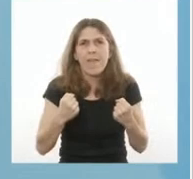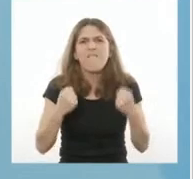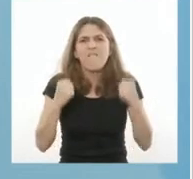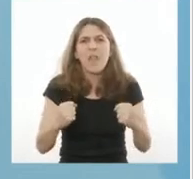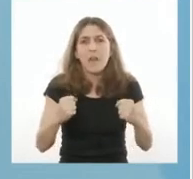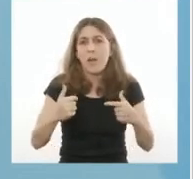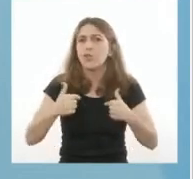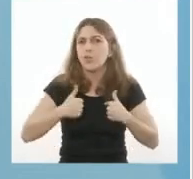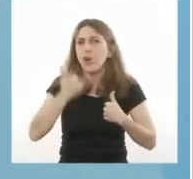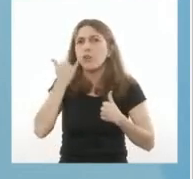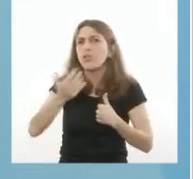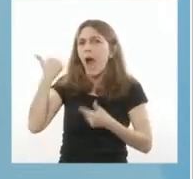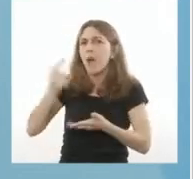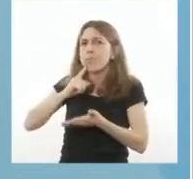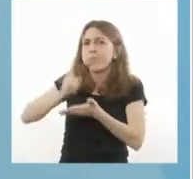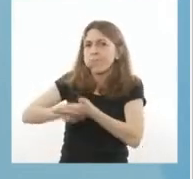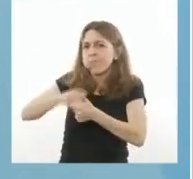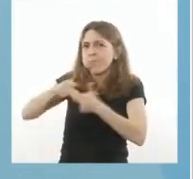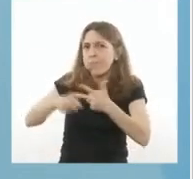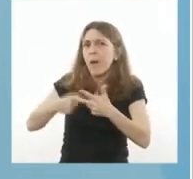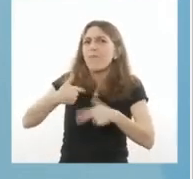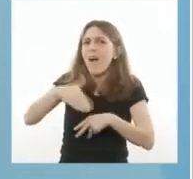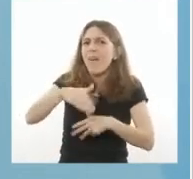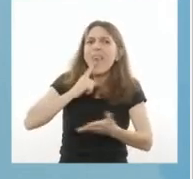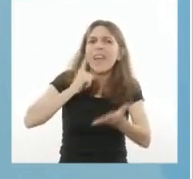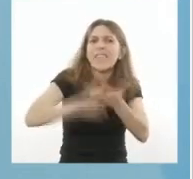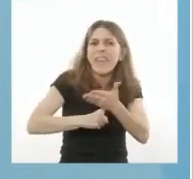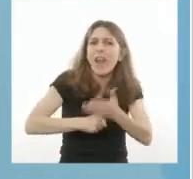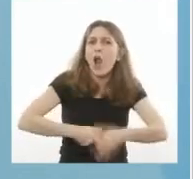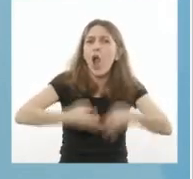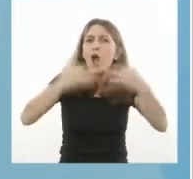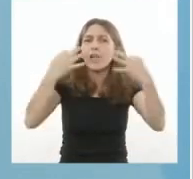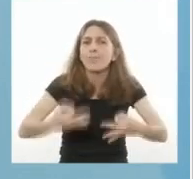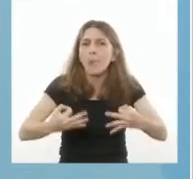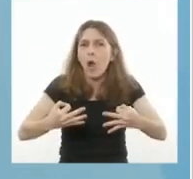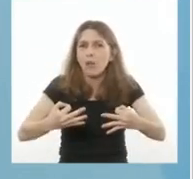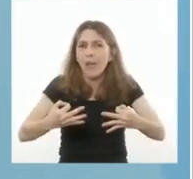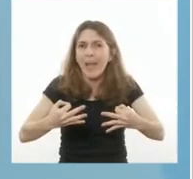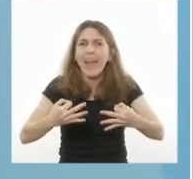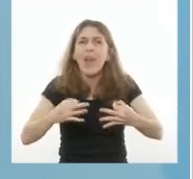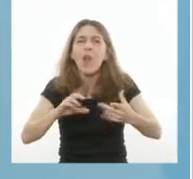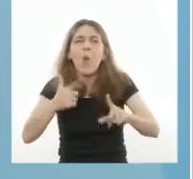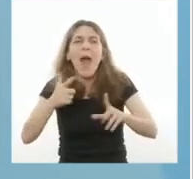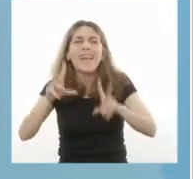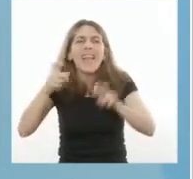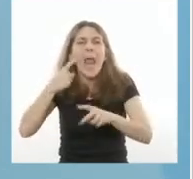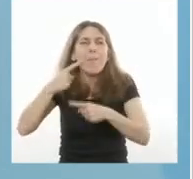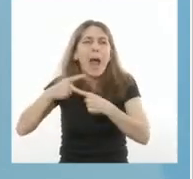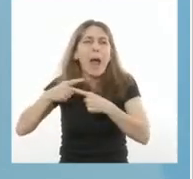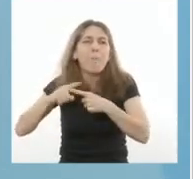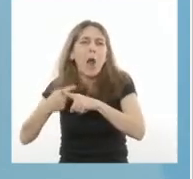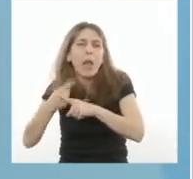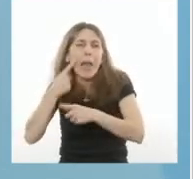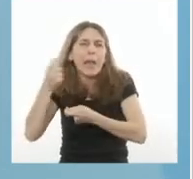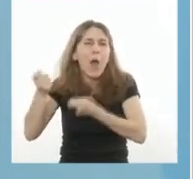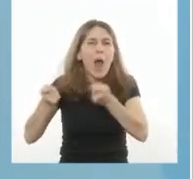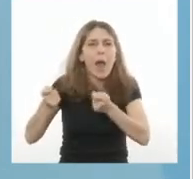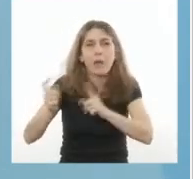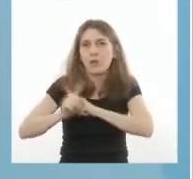tomaré las decisiones que correspondan sin ninguna especulación política. Es imposible